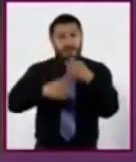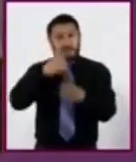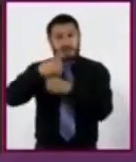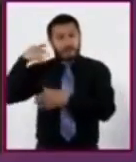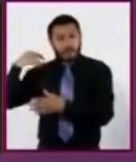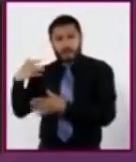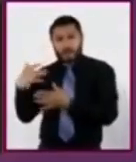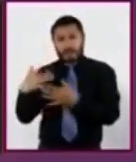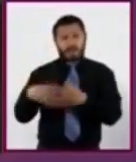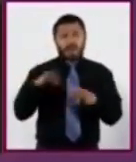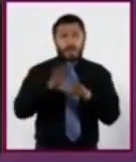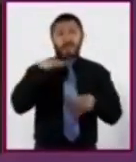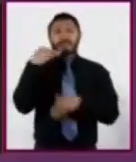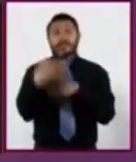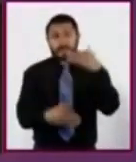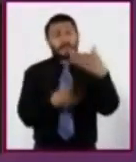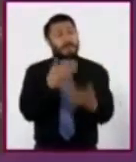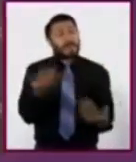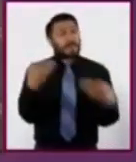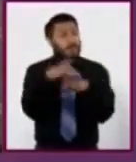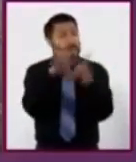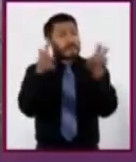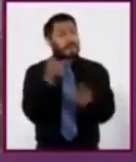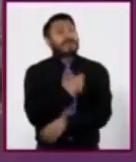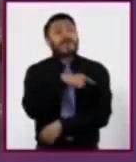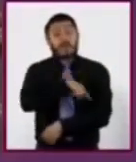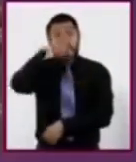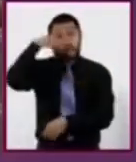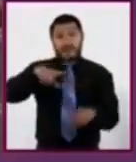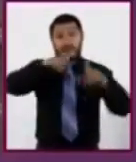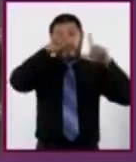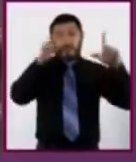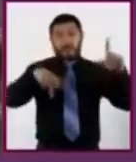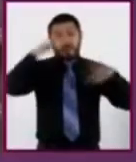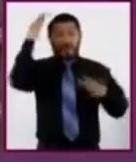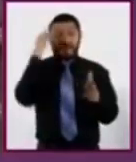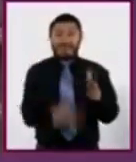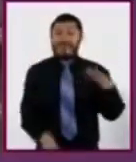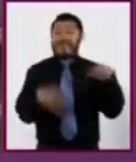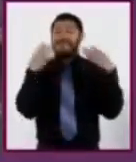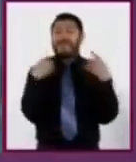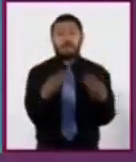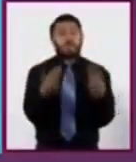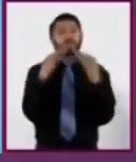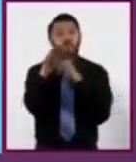avanzado en la cobertura de salud en México, pero aún hay mucho trabajo por hacer.